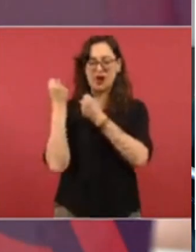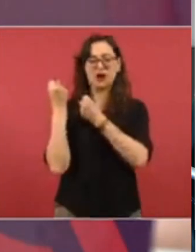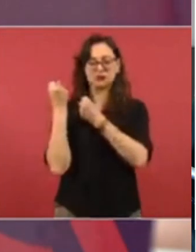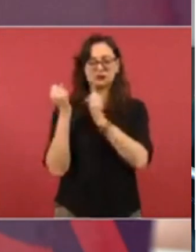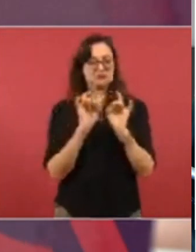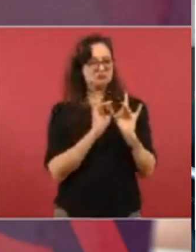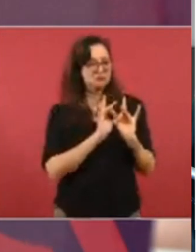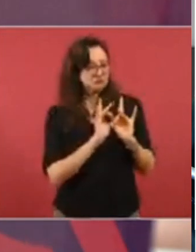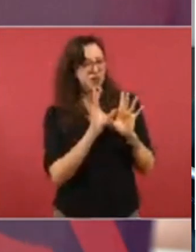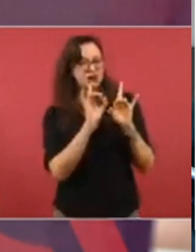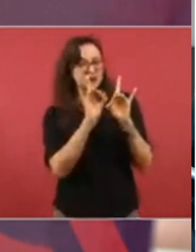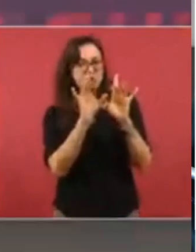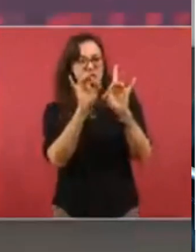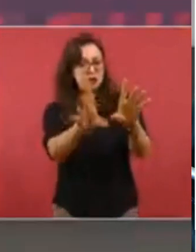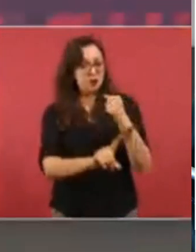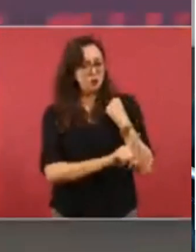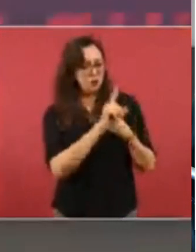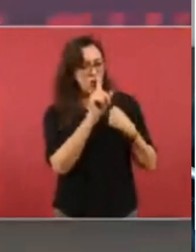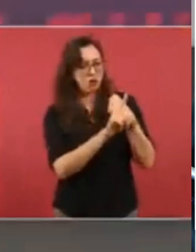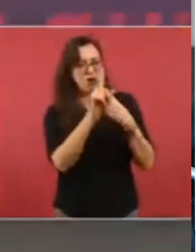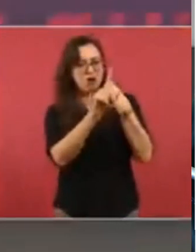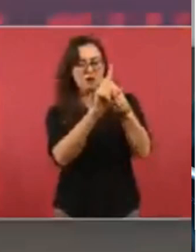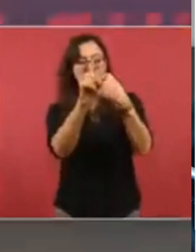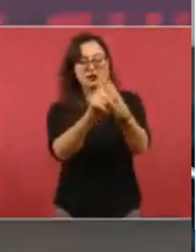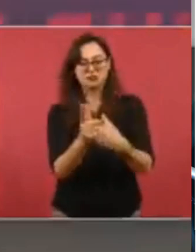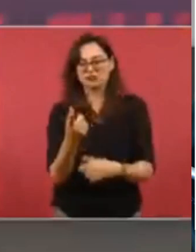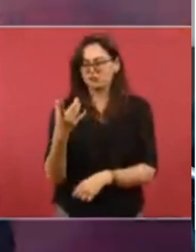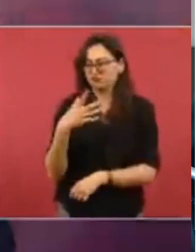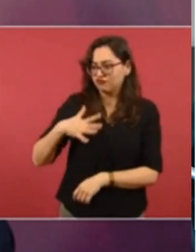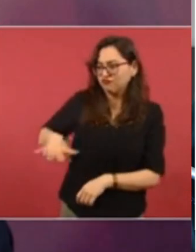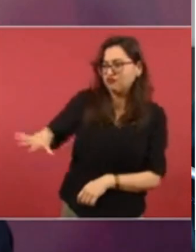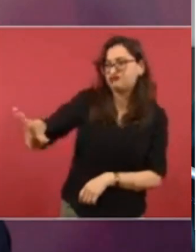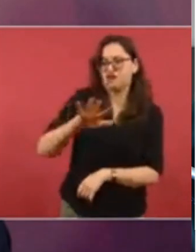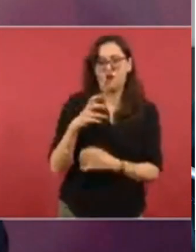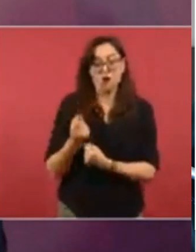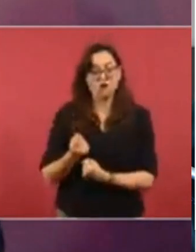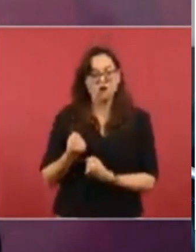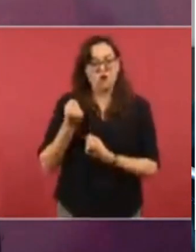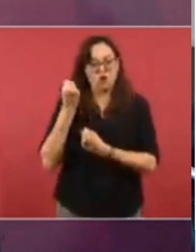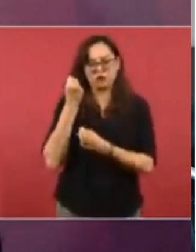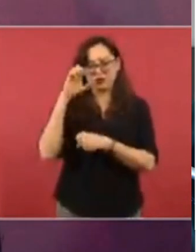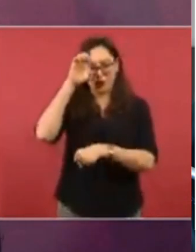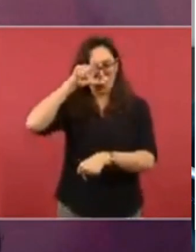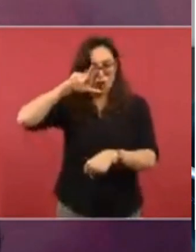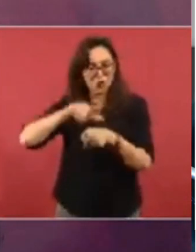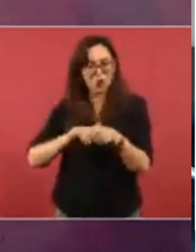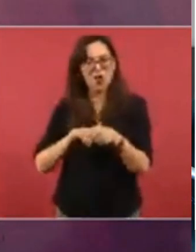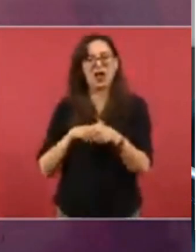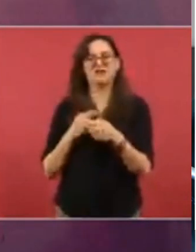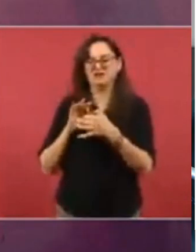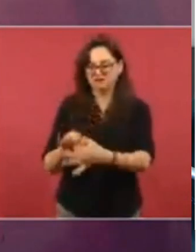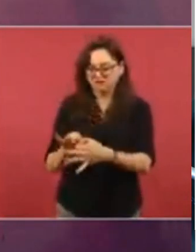las calamidades de todo tipo nuestra fortaleza cultural las